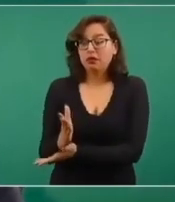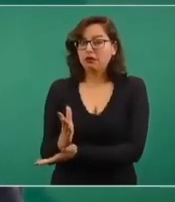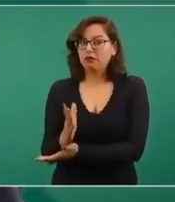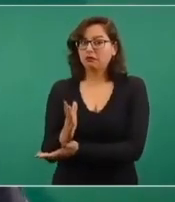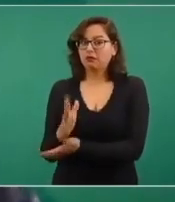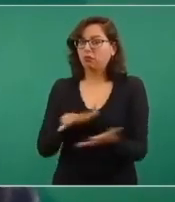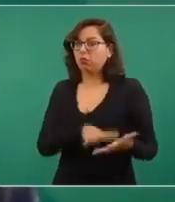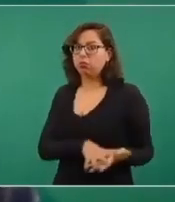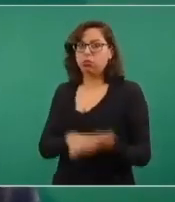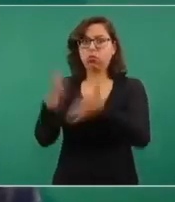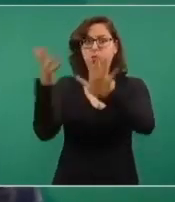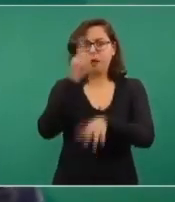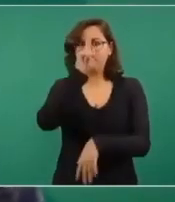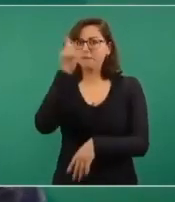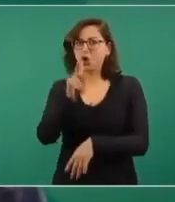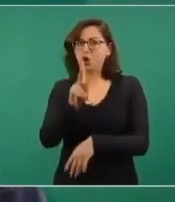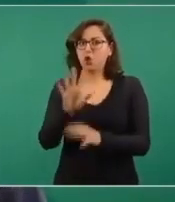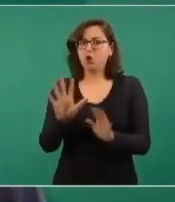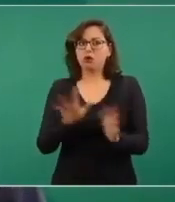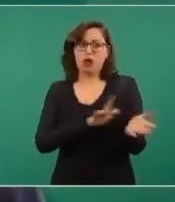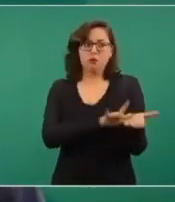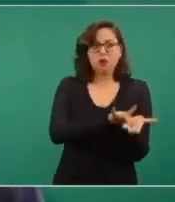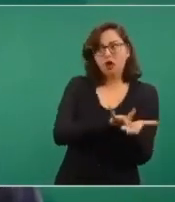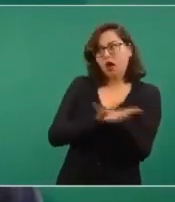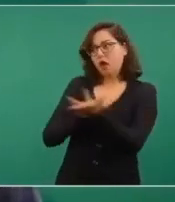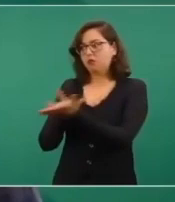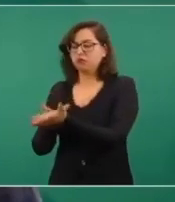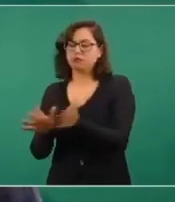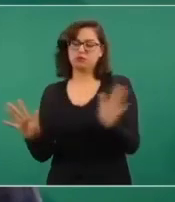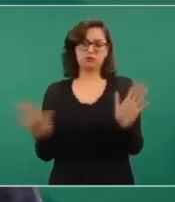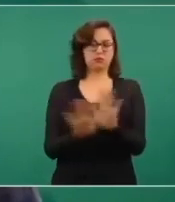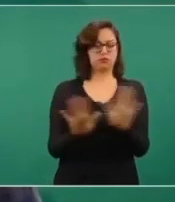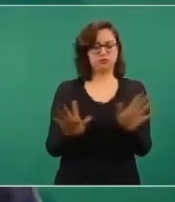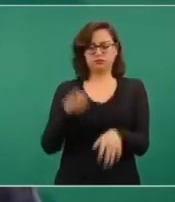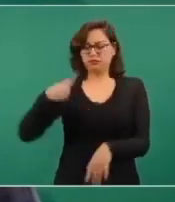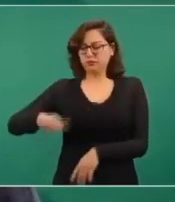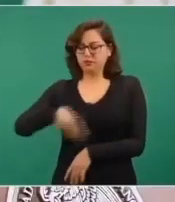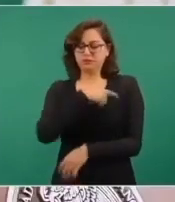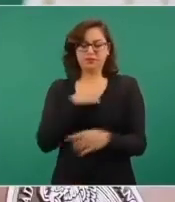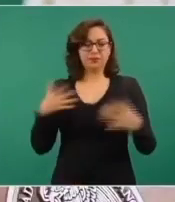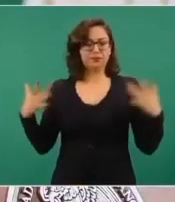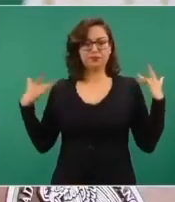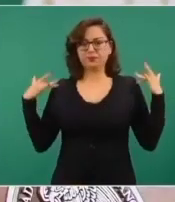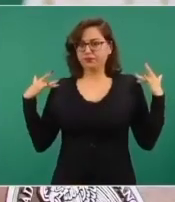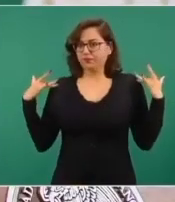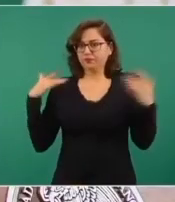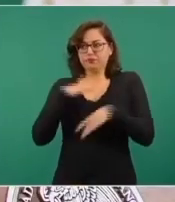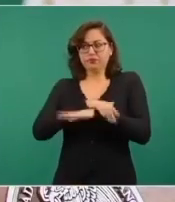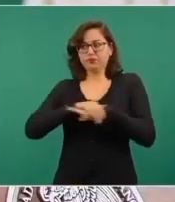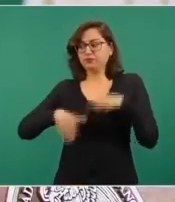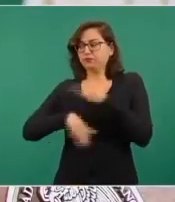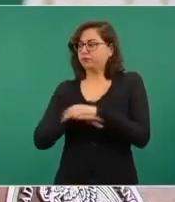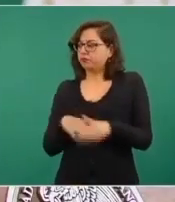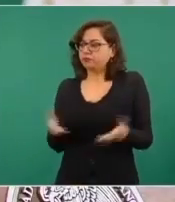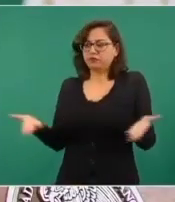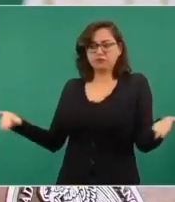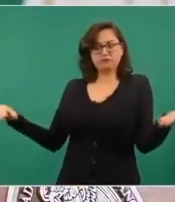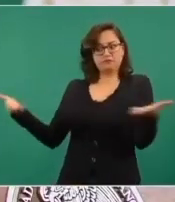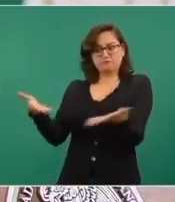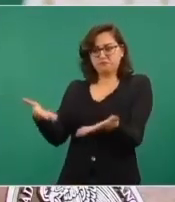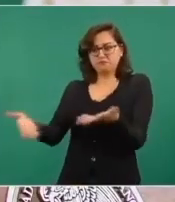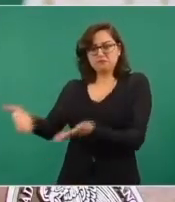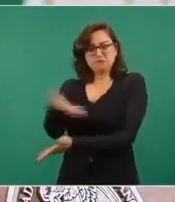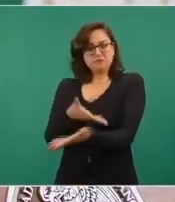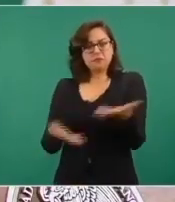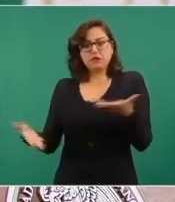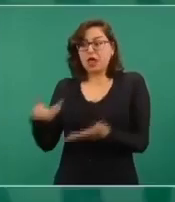vamos a apoyar a ninguno de los grupos, todos tienen que coadyuvar y esperemos que haya sensibilidad de los dirigentes también